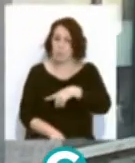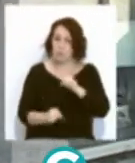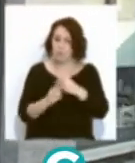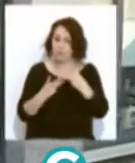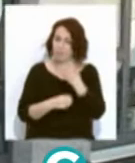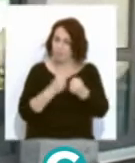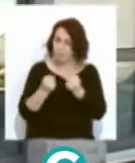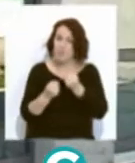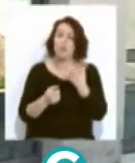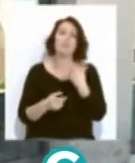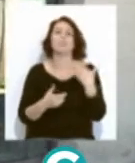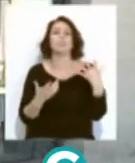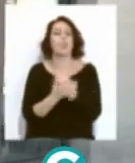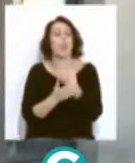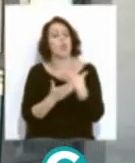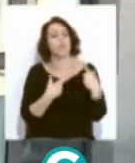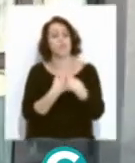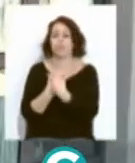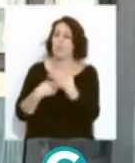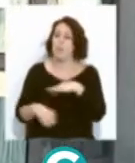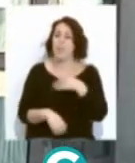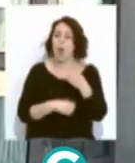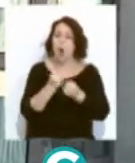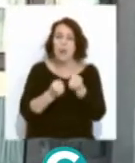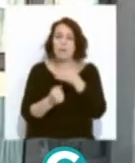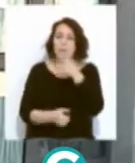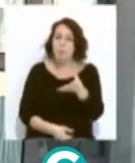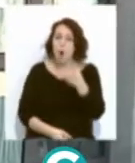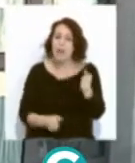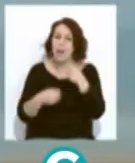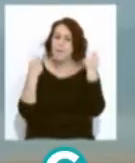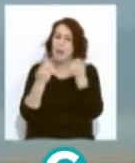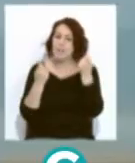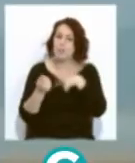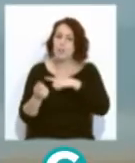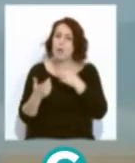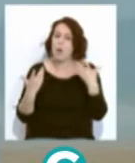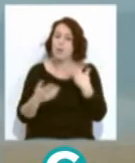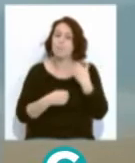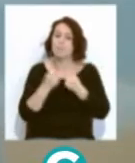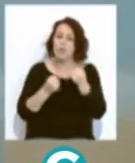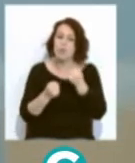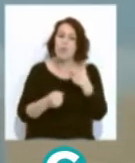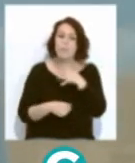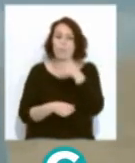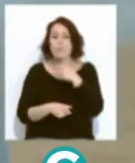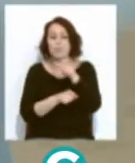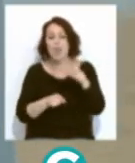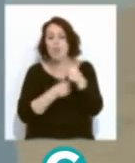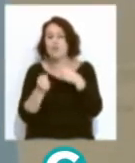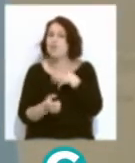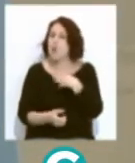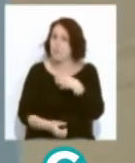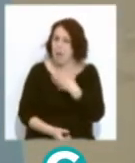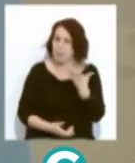virtual, en la que motivamos a todo el mundo que participe, y correr, porque nuestra campaña es corriendo por personas que no pueden correr. Entonces